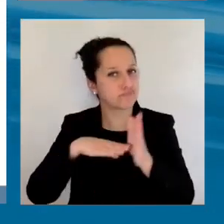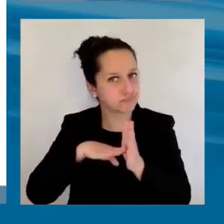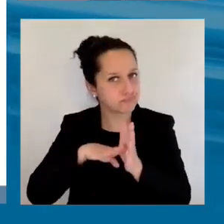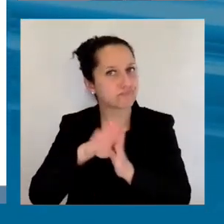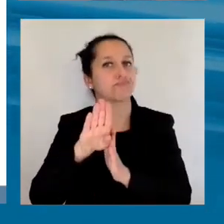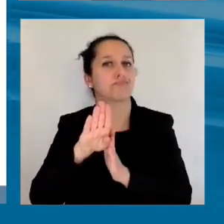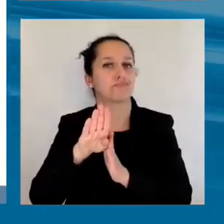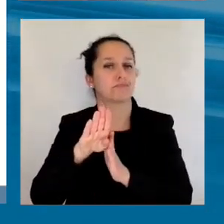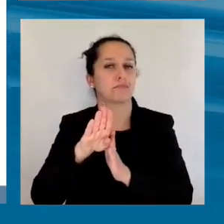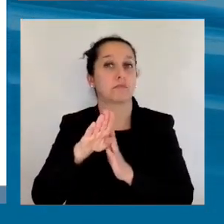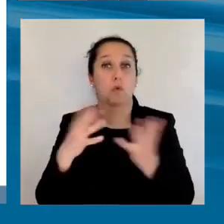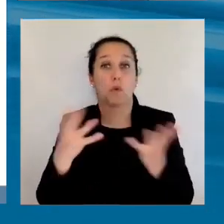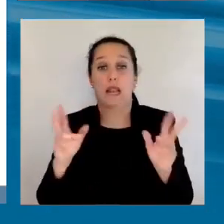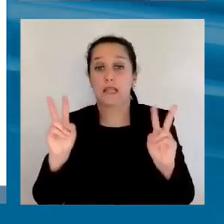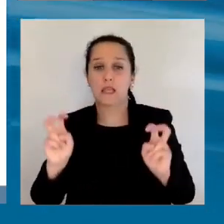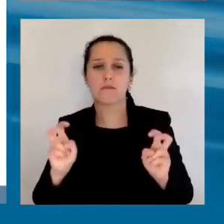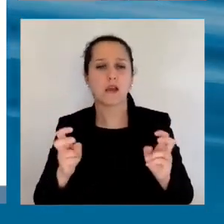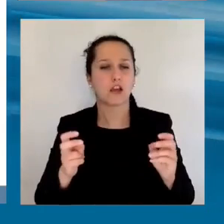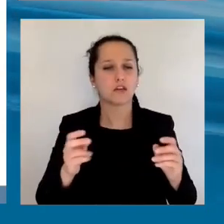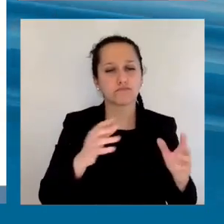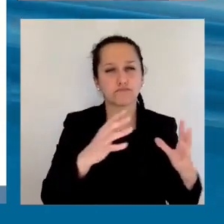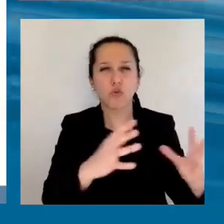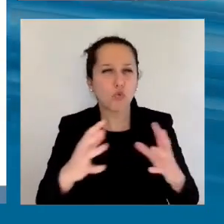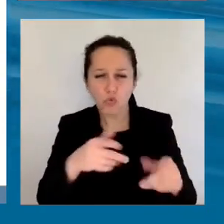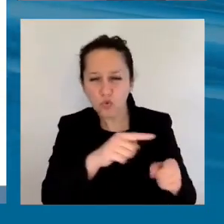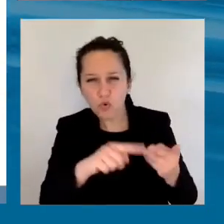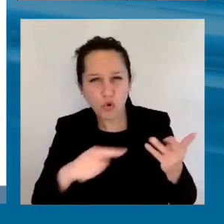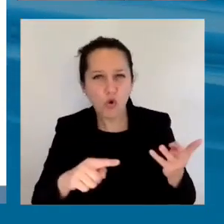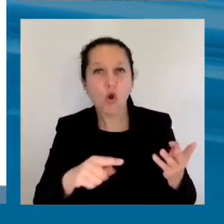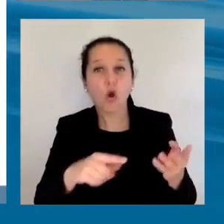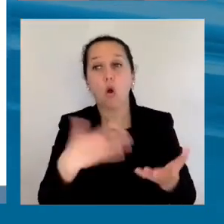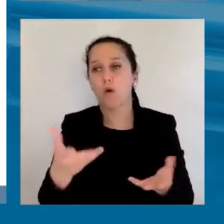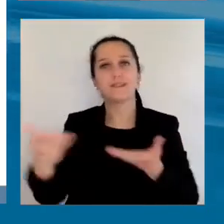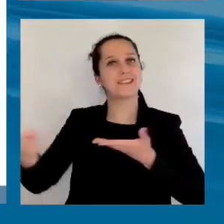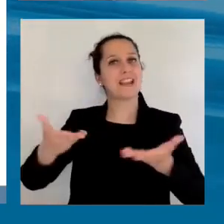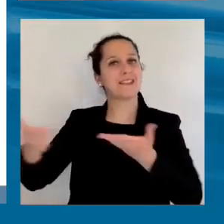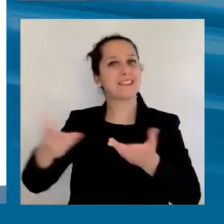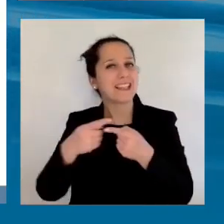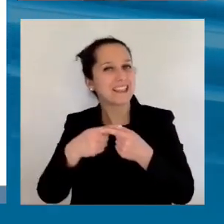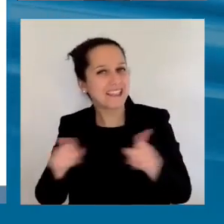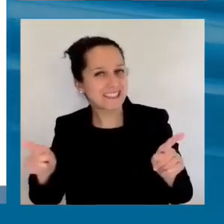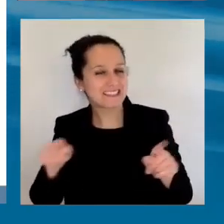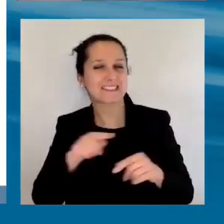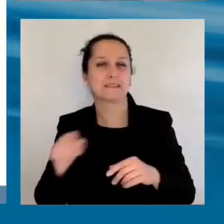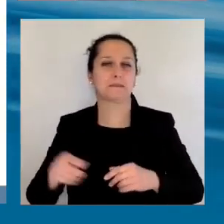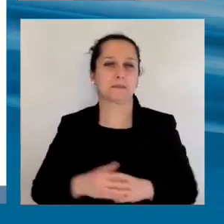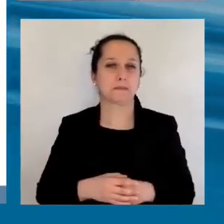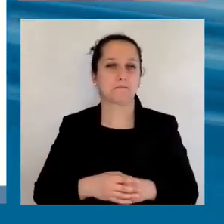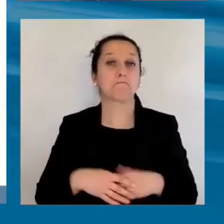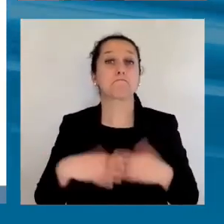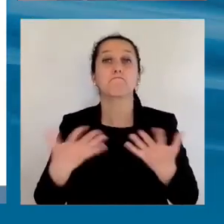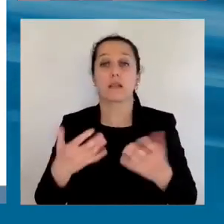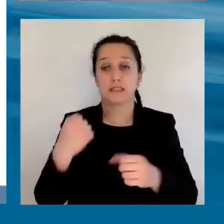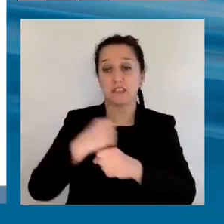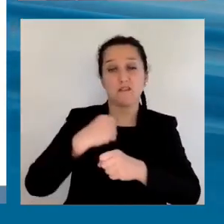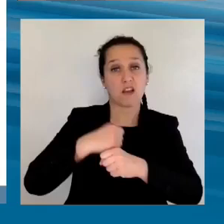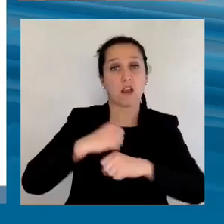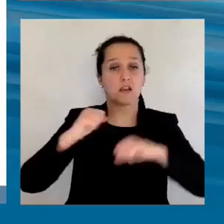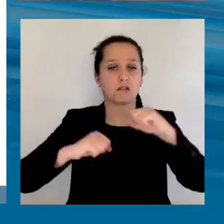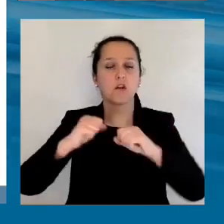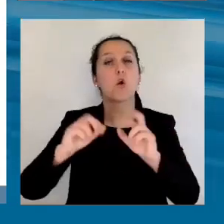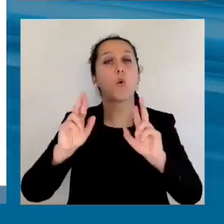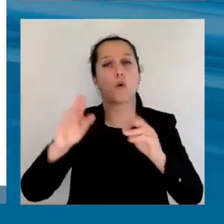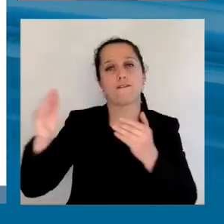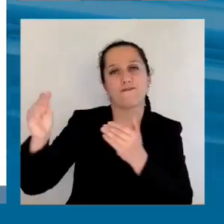fija en bienes o si se fija en servicios. Una rivalidad tecnológica y geopolítica, ya hablé de eso también, con una relocalización geográfica de las cadenas de suministro.